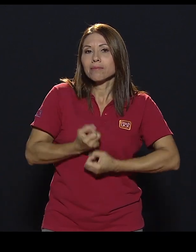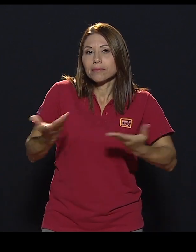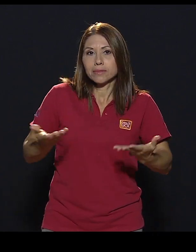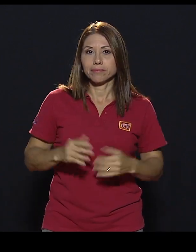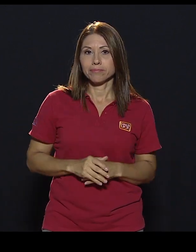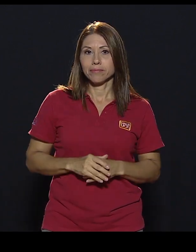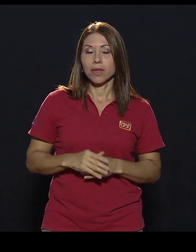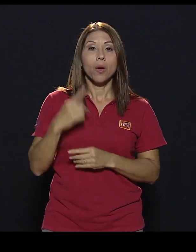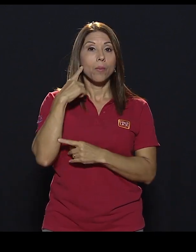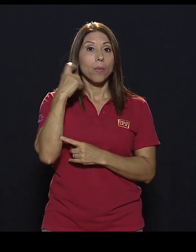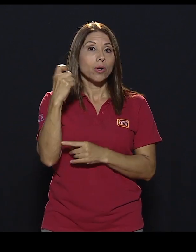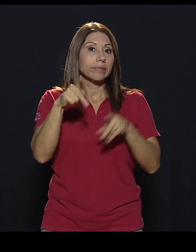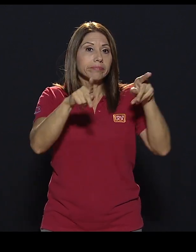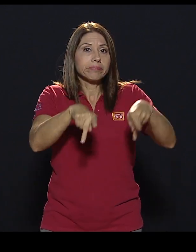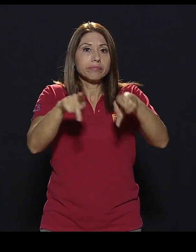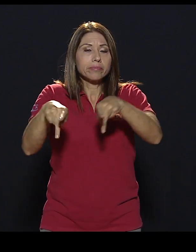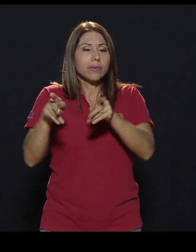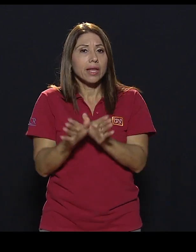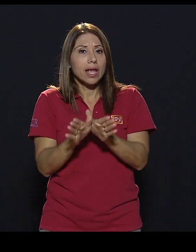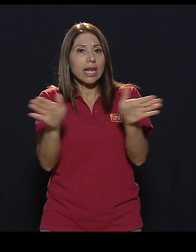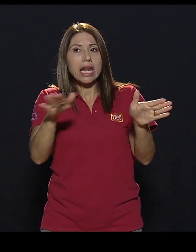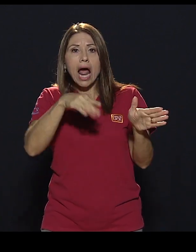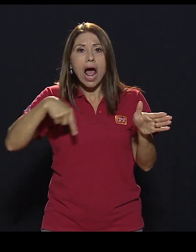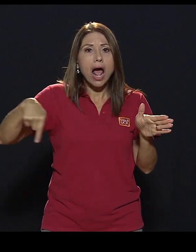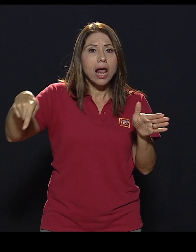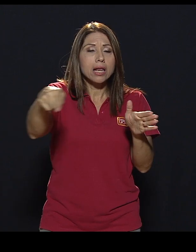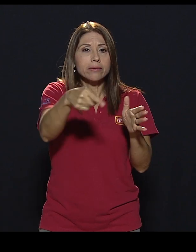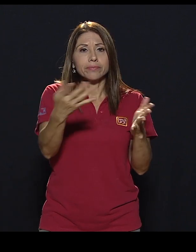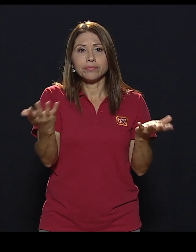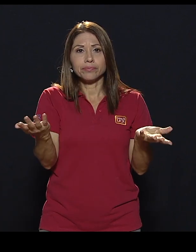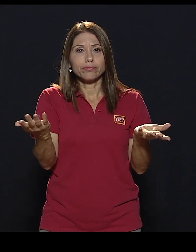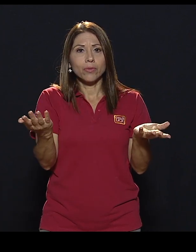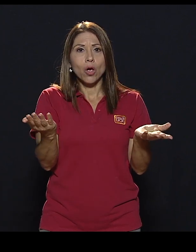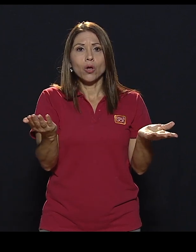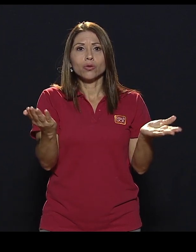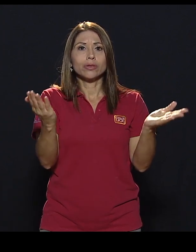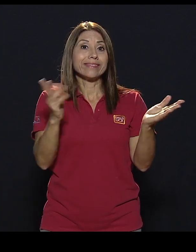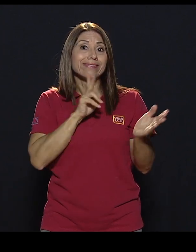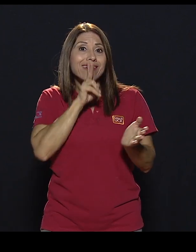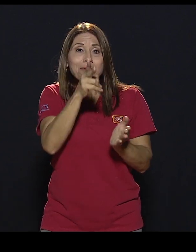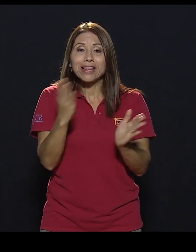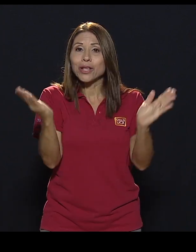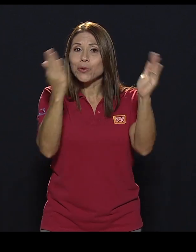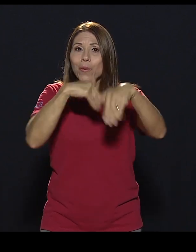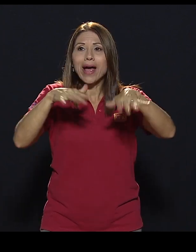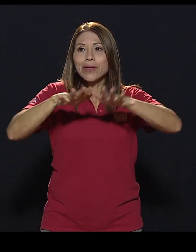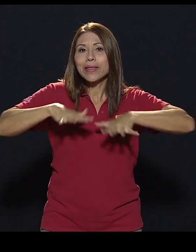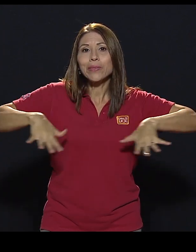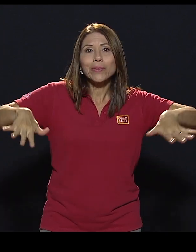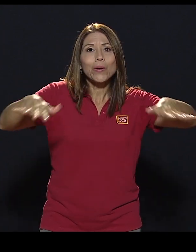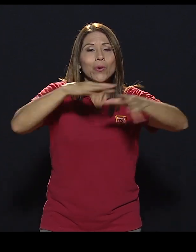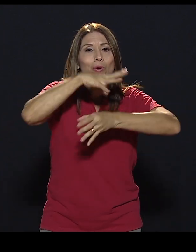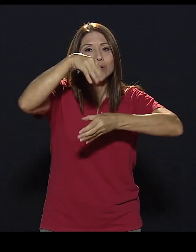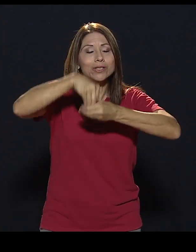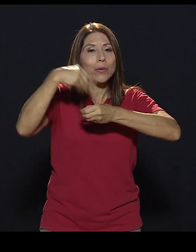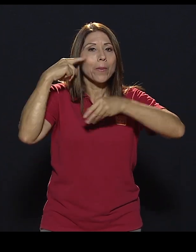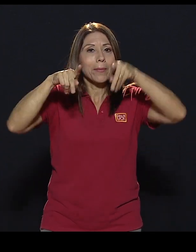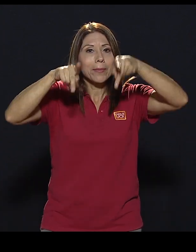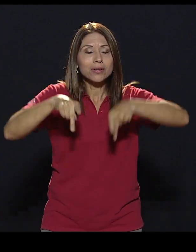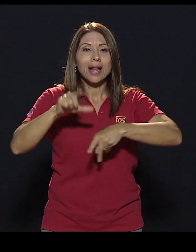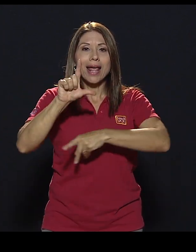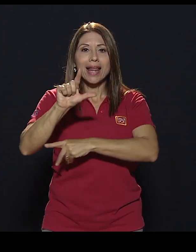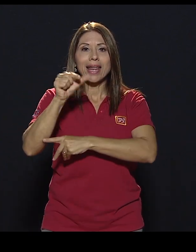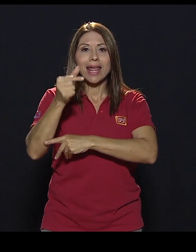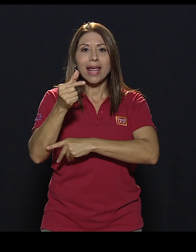porque si bien es cierto a la población en general no hay un entorno realmente inclusivo para la población LGBTI,